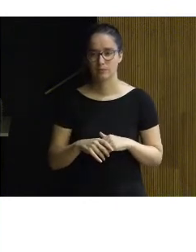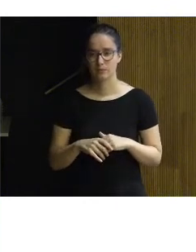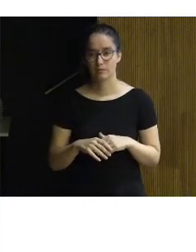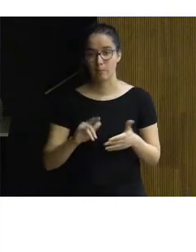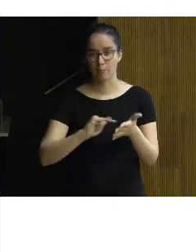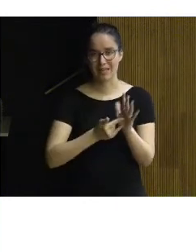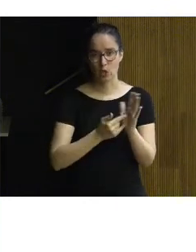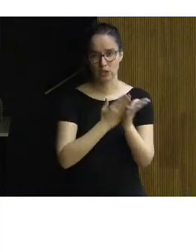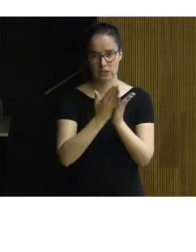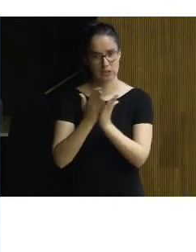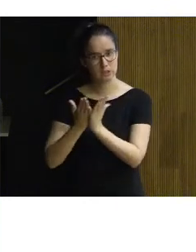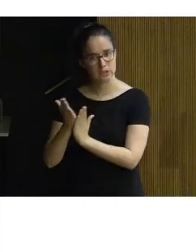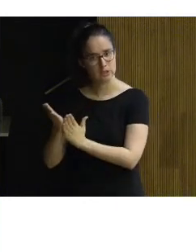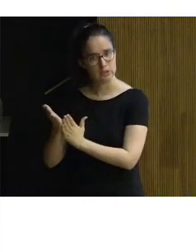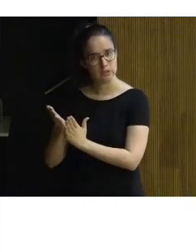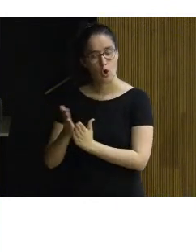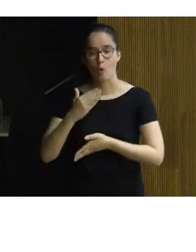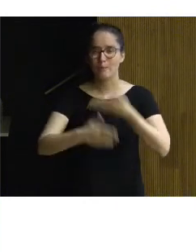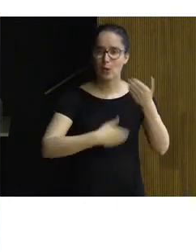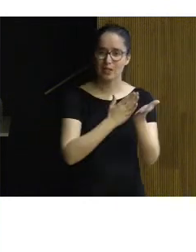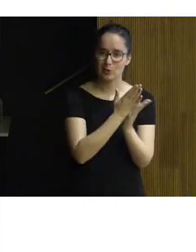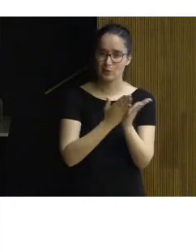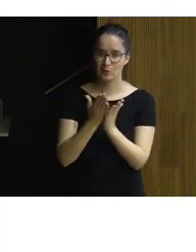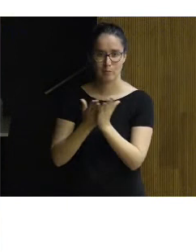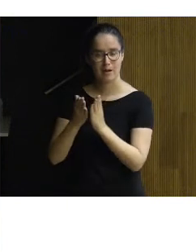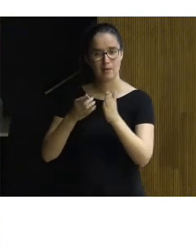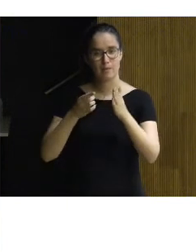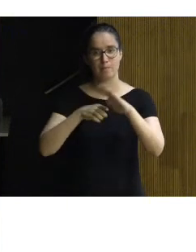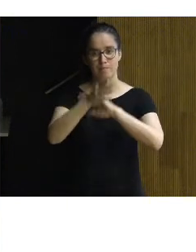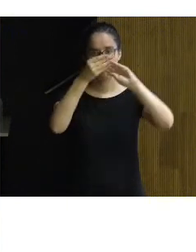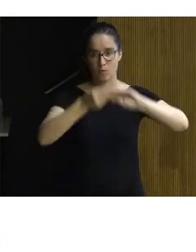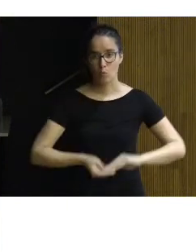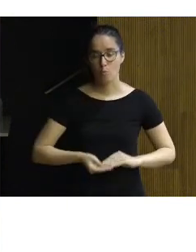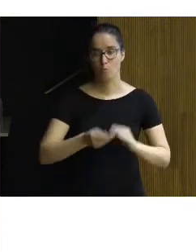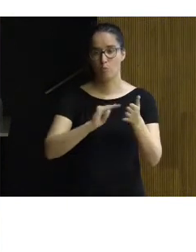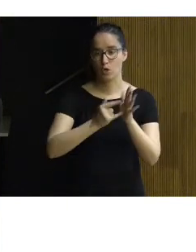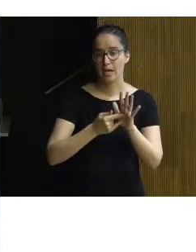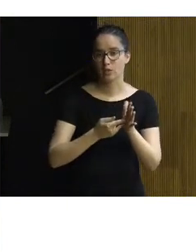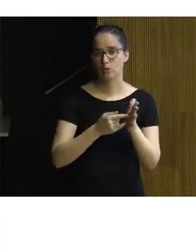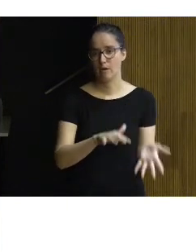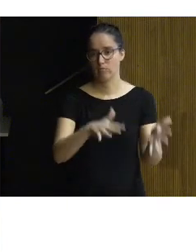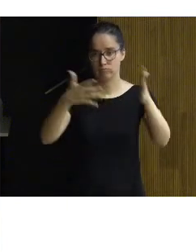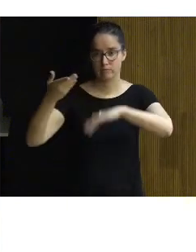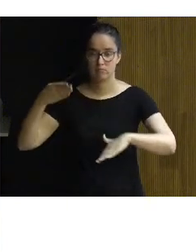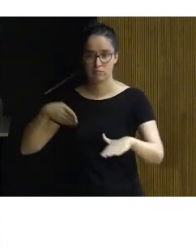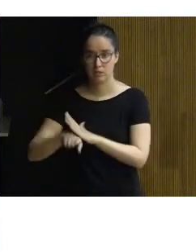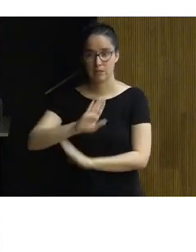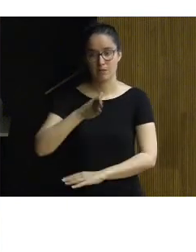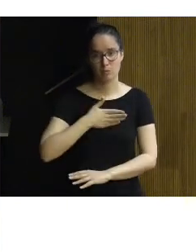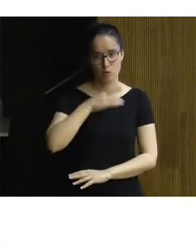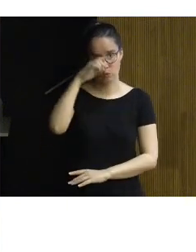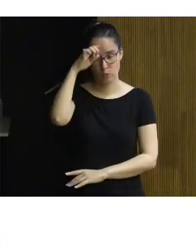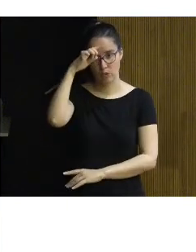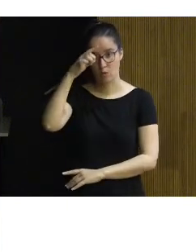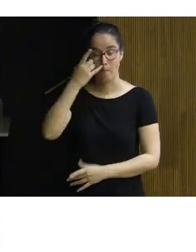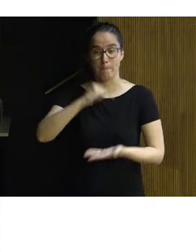diferentes métodos a la hora o diferentes procesos a la hora de desarrollar un proyecto de intervención o un plan de intervención sobre el patrimonio cultural.